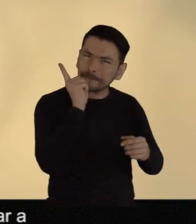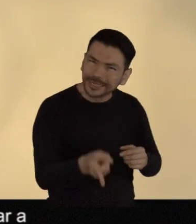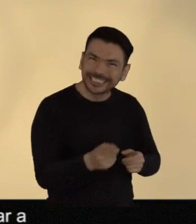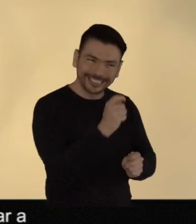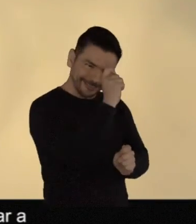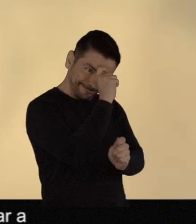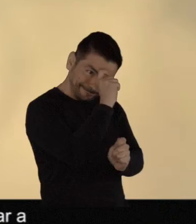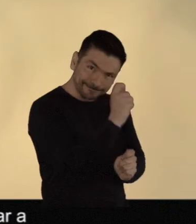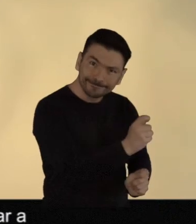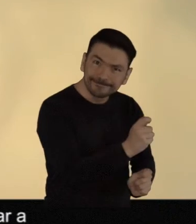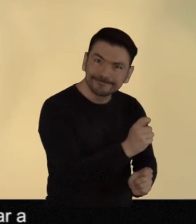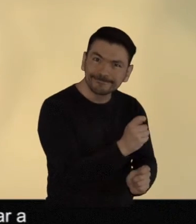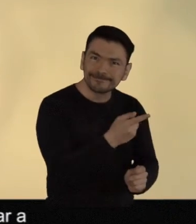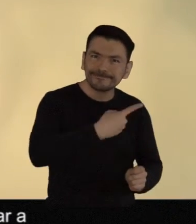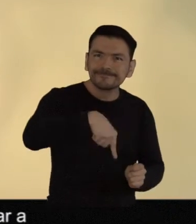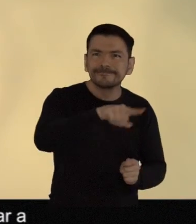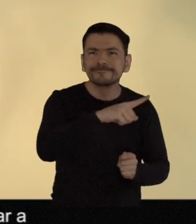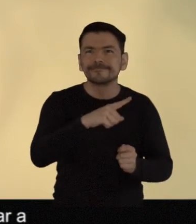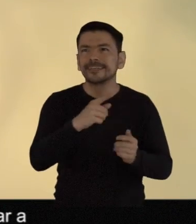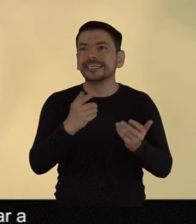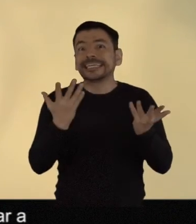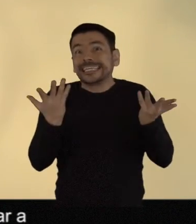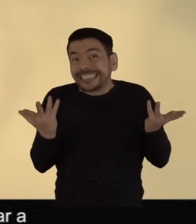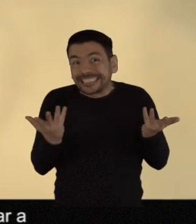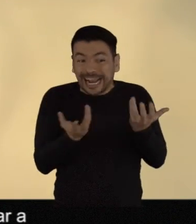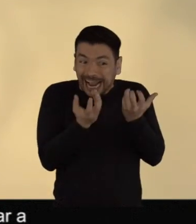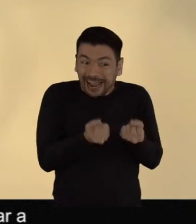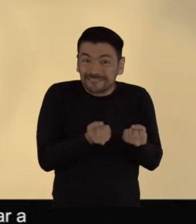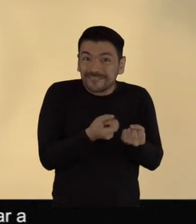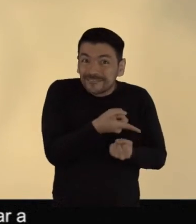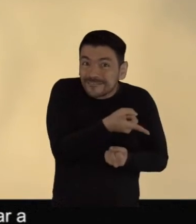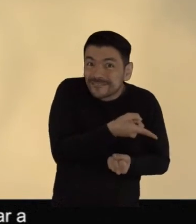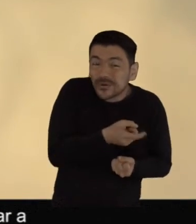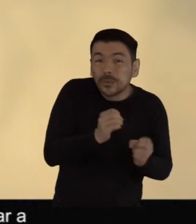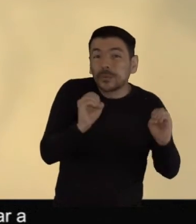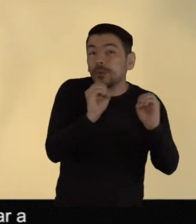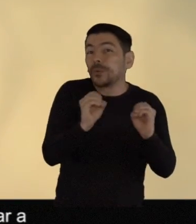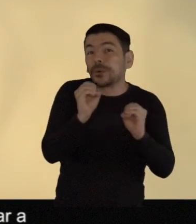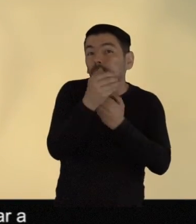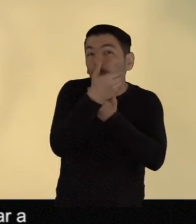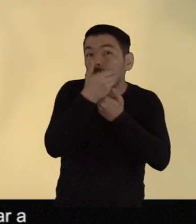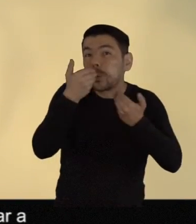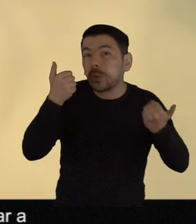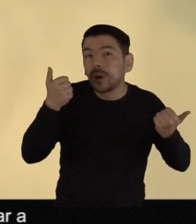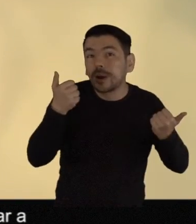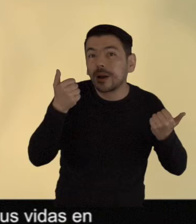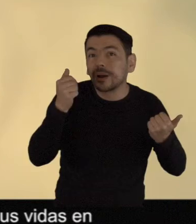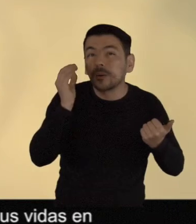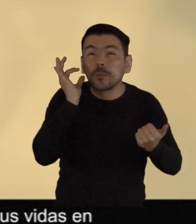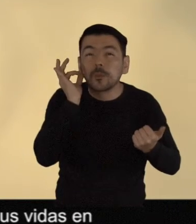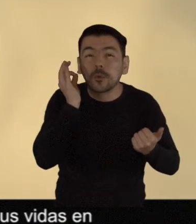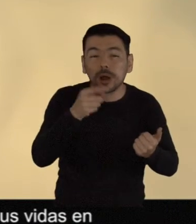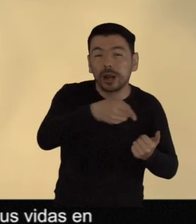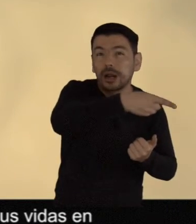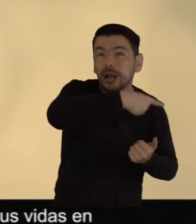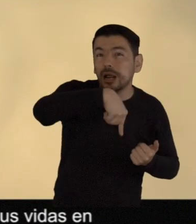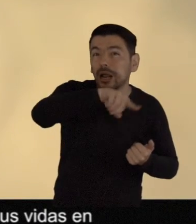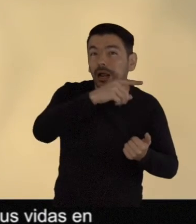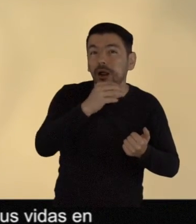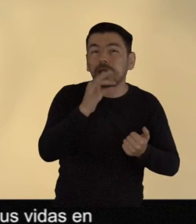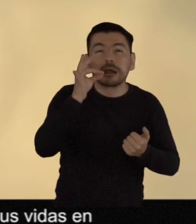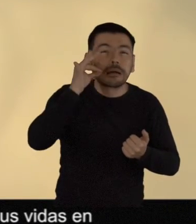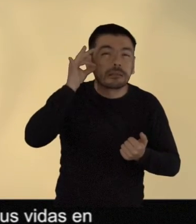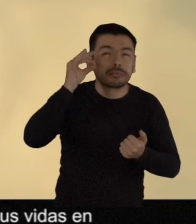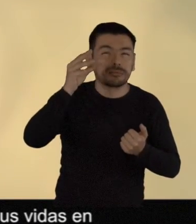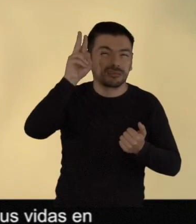Igualmente, es un día para honrar a las que ya no están con nosotras. Las mujeres